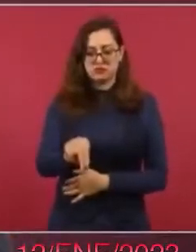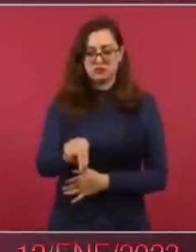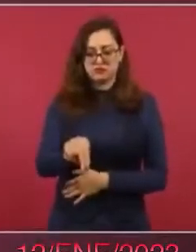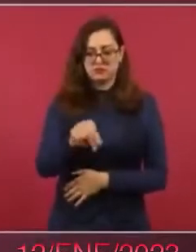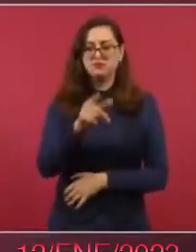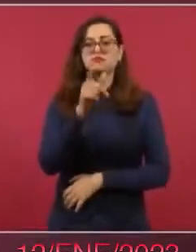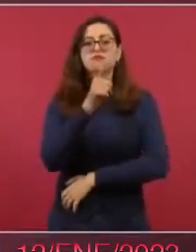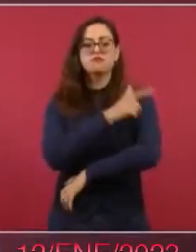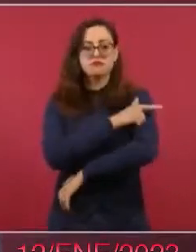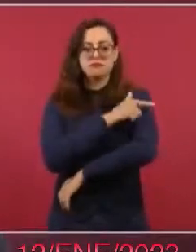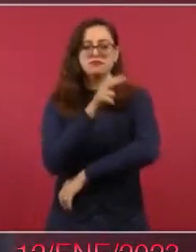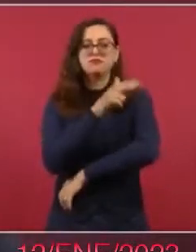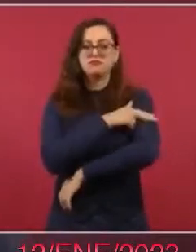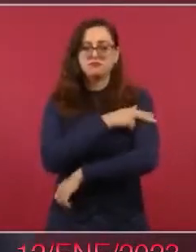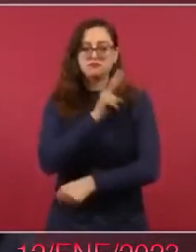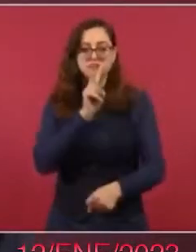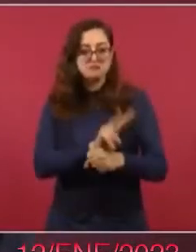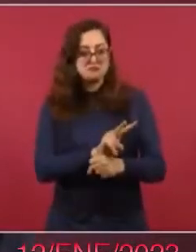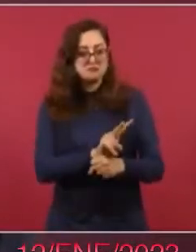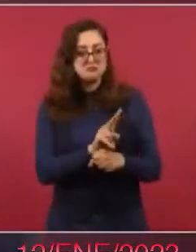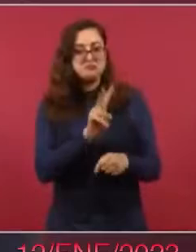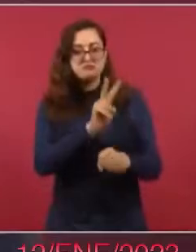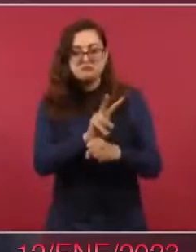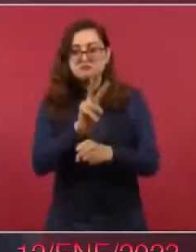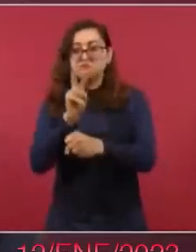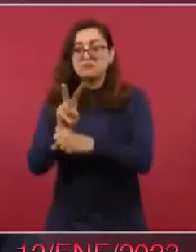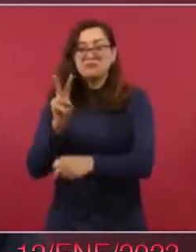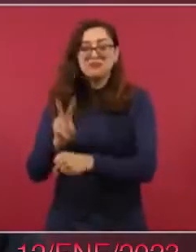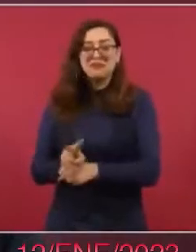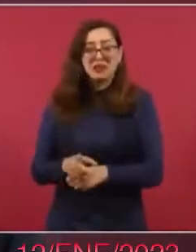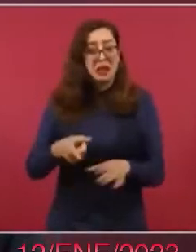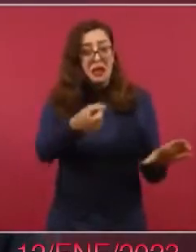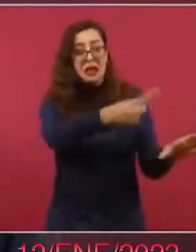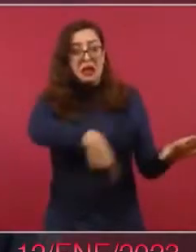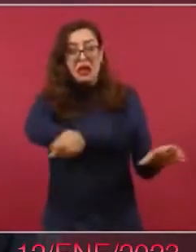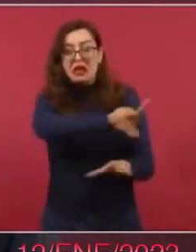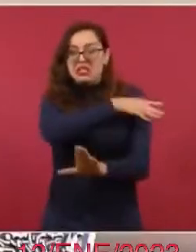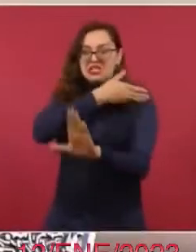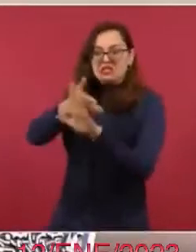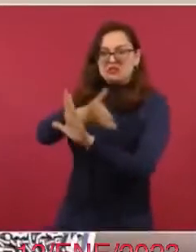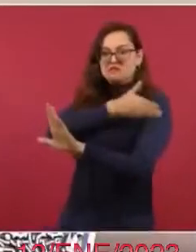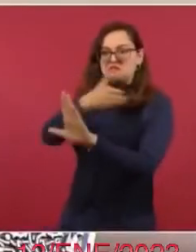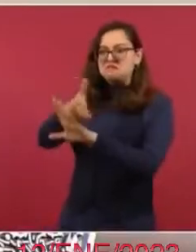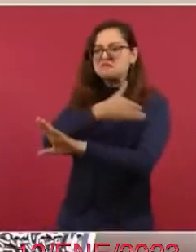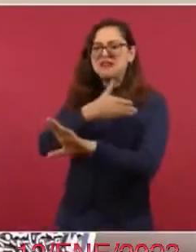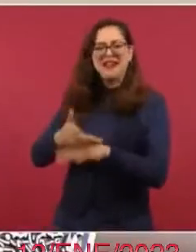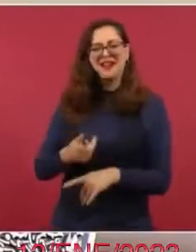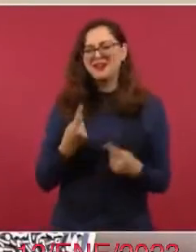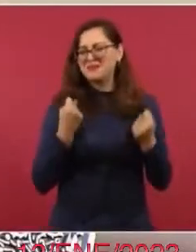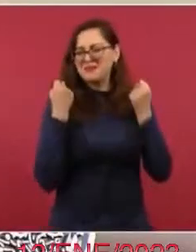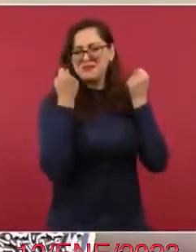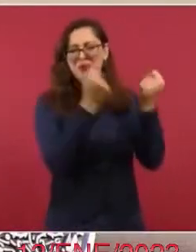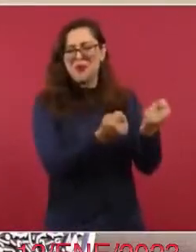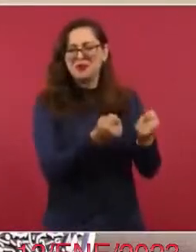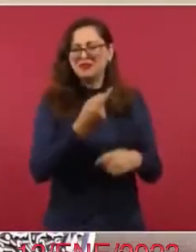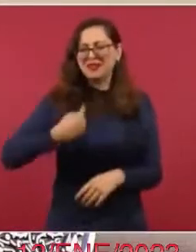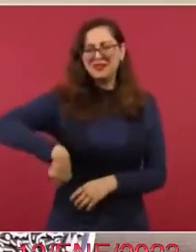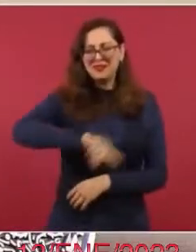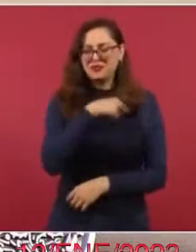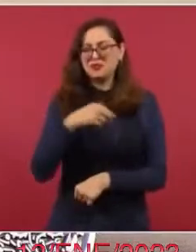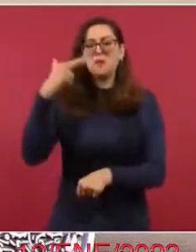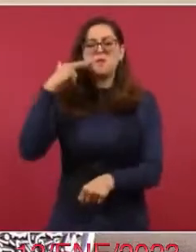si a eso le llaman militarización o como le llamen, asumimos la responsabilidad. Porque